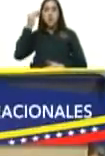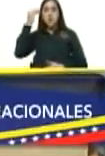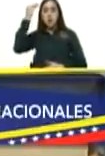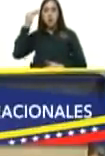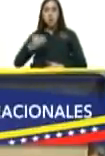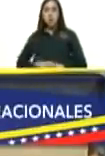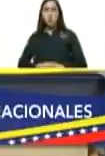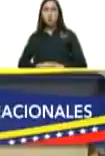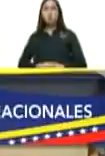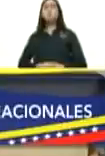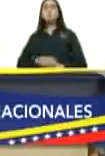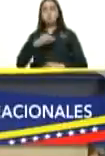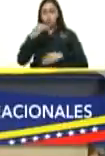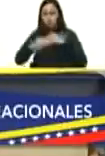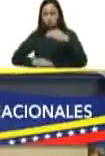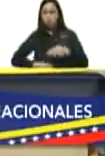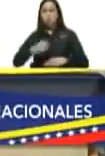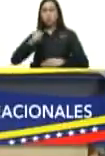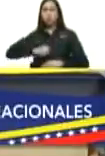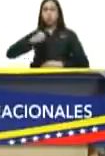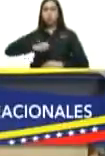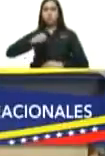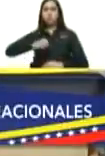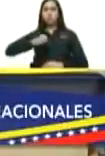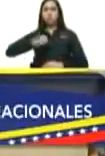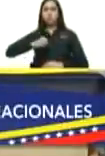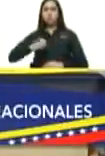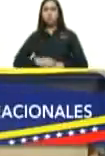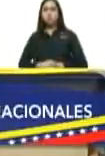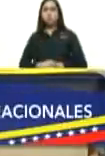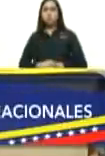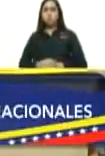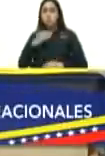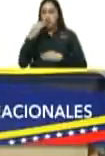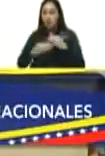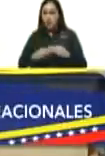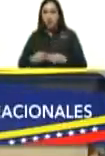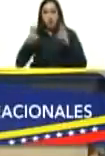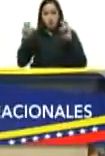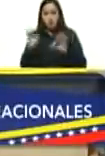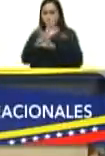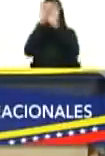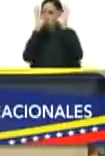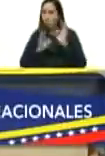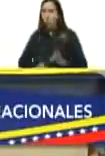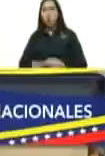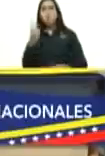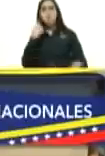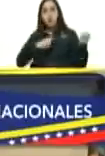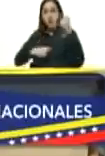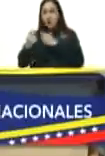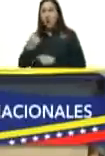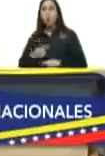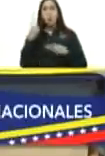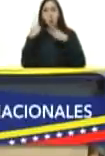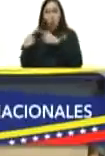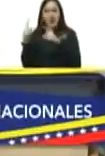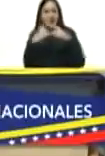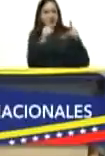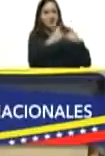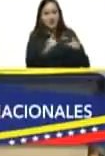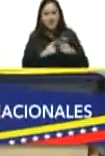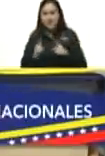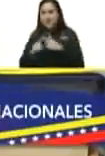lo vamos a hacer levantar un nuevo modelo económico diversificado